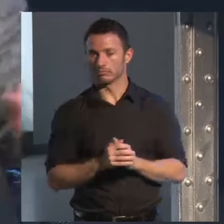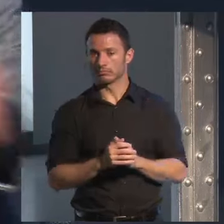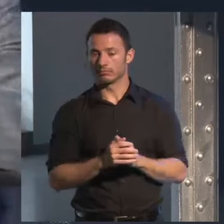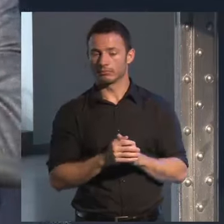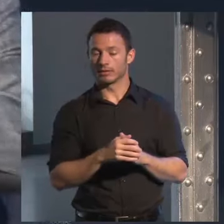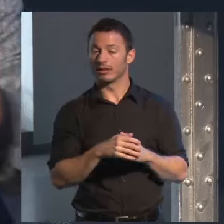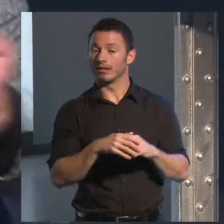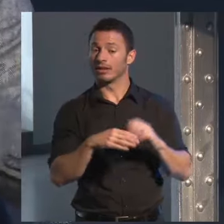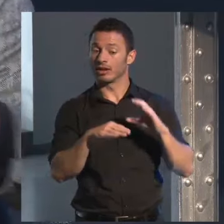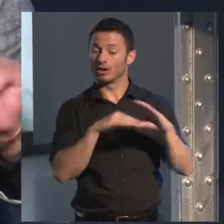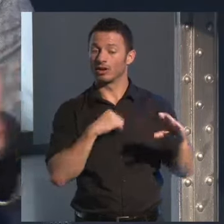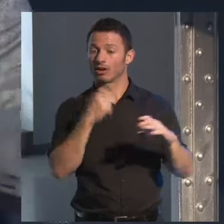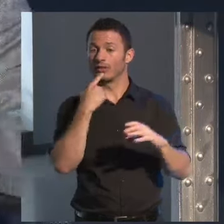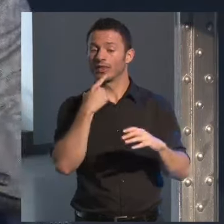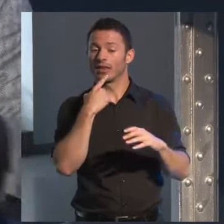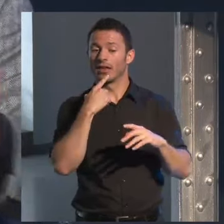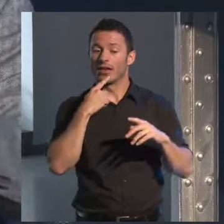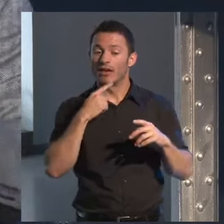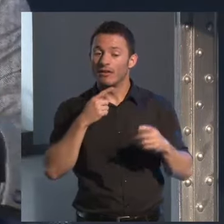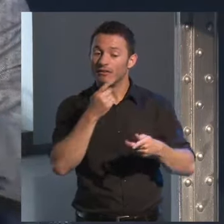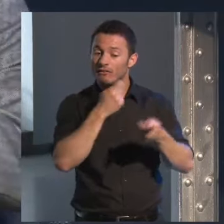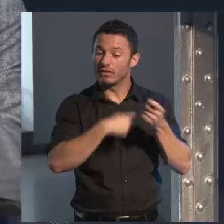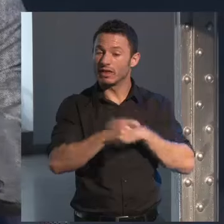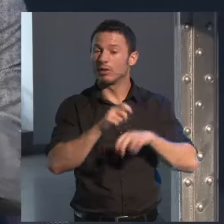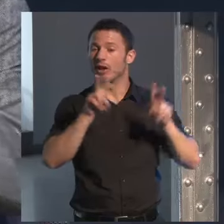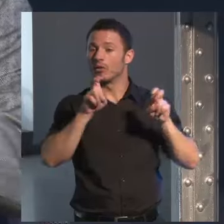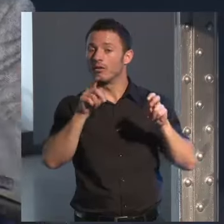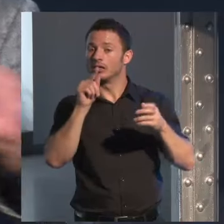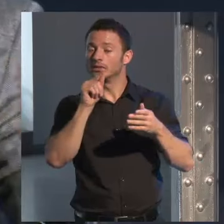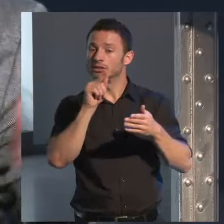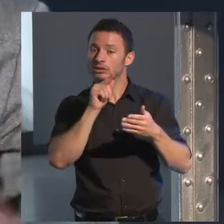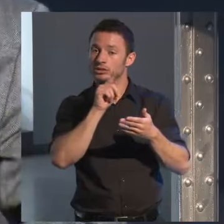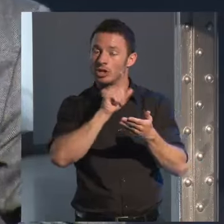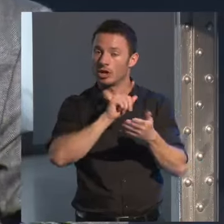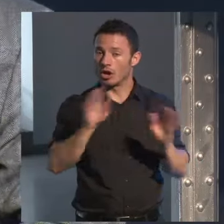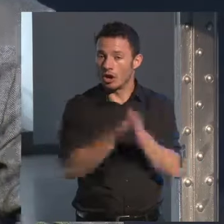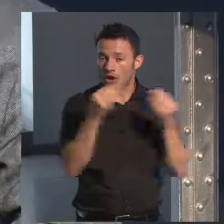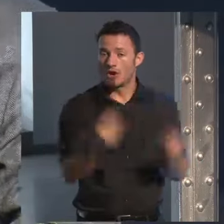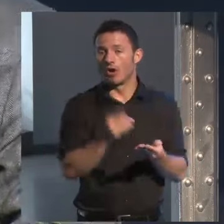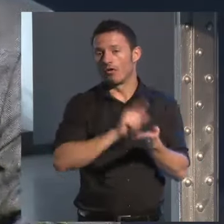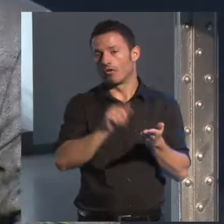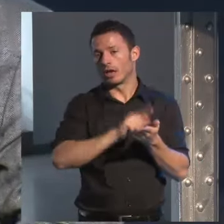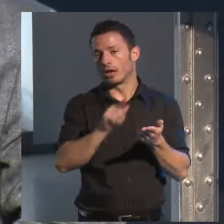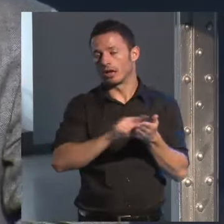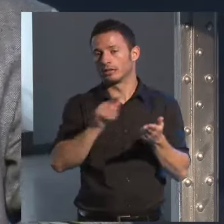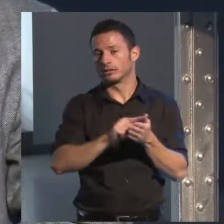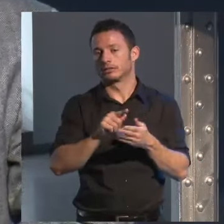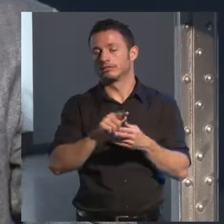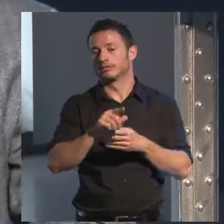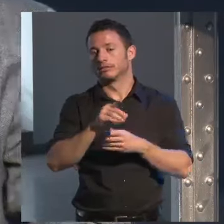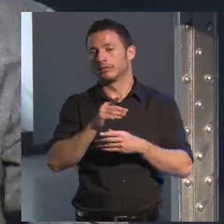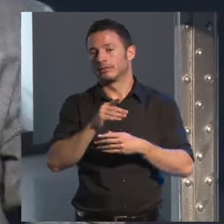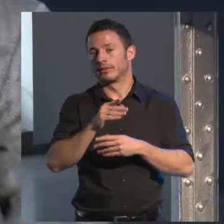vendemos las nuevas novelas de Leonardo Padura en formato pdf alguien las había